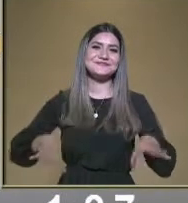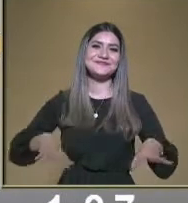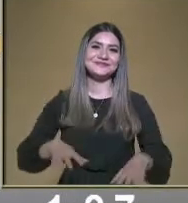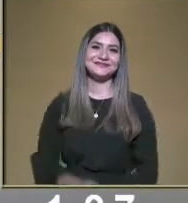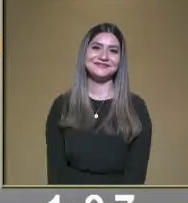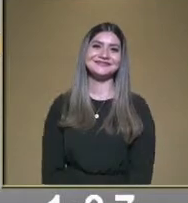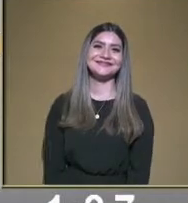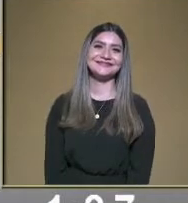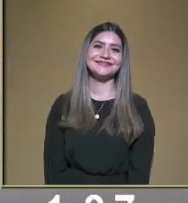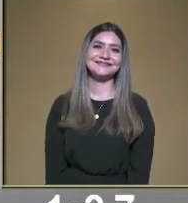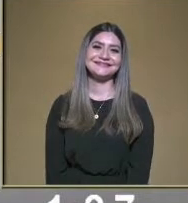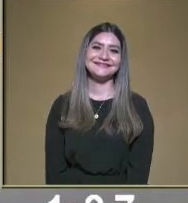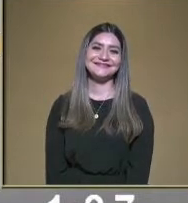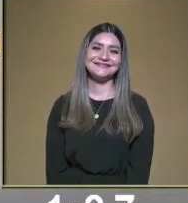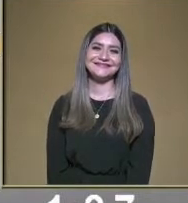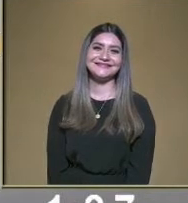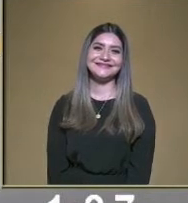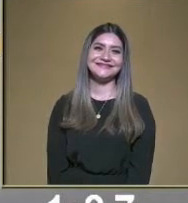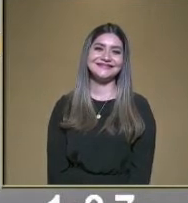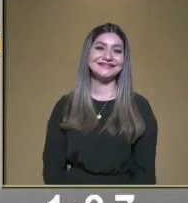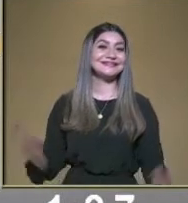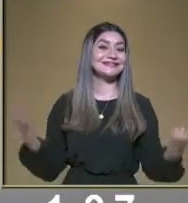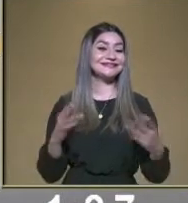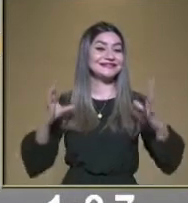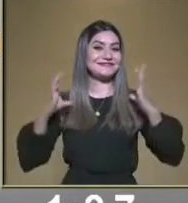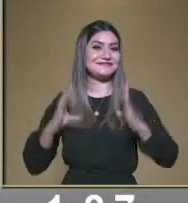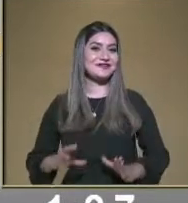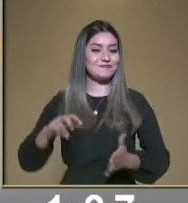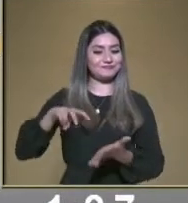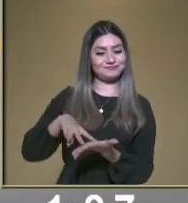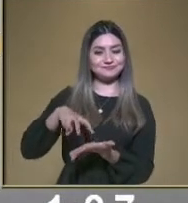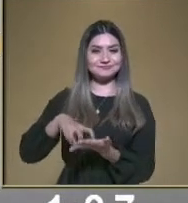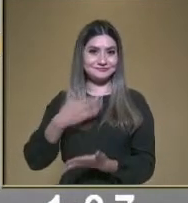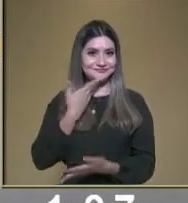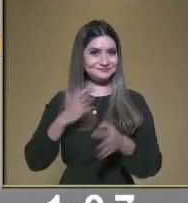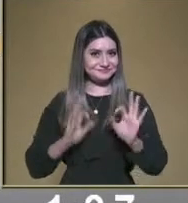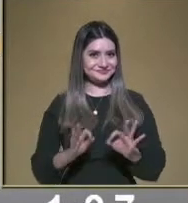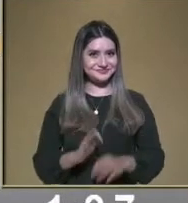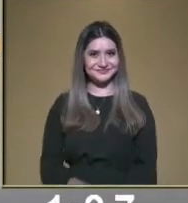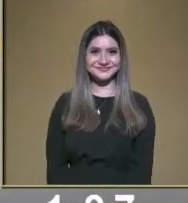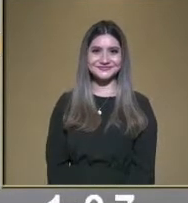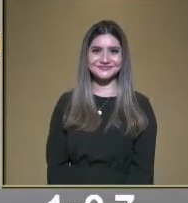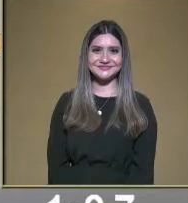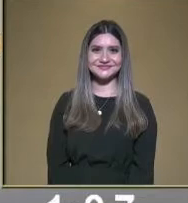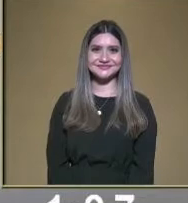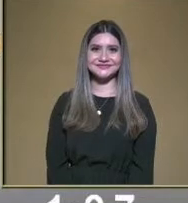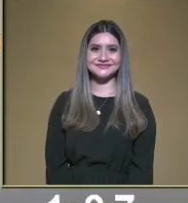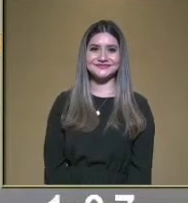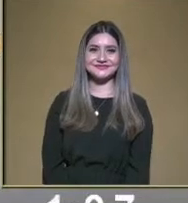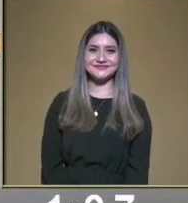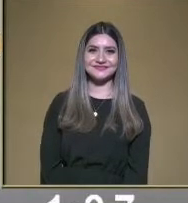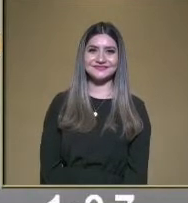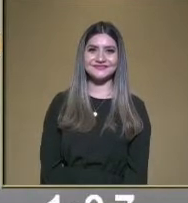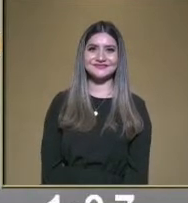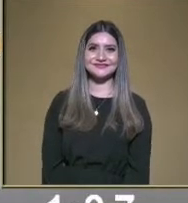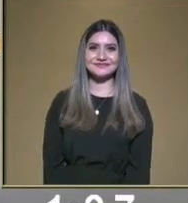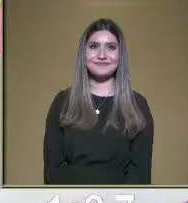Le falta el equilibrio, maestro. Sí, vamos. Bueno, ya participa. Vamos, ya uno.